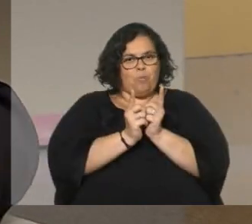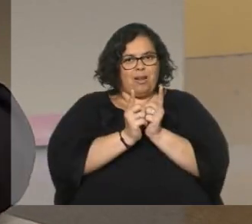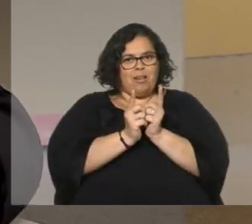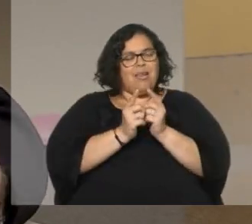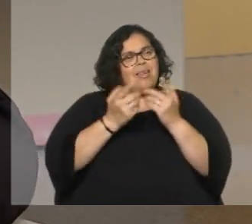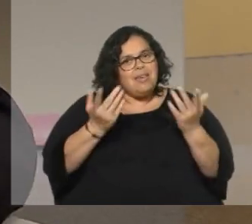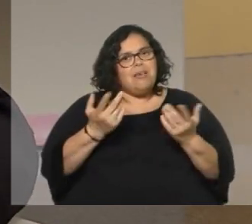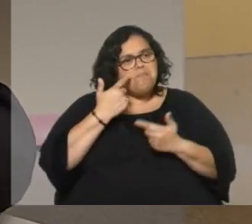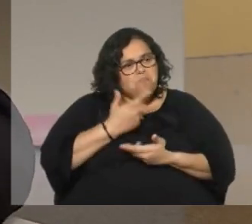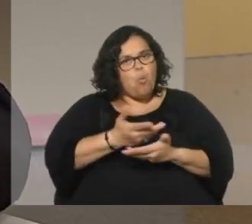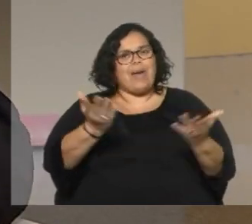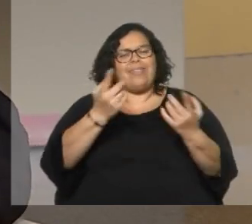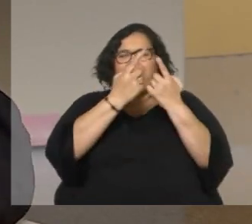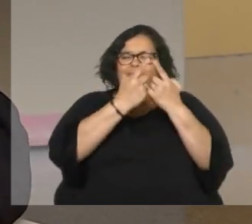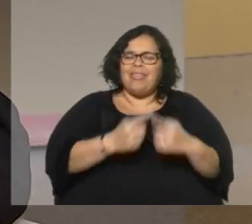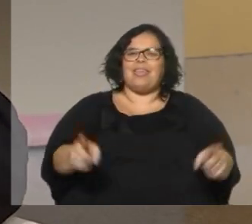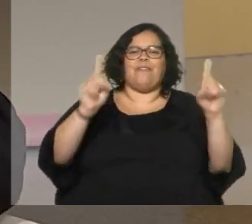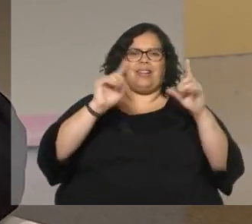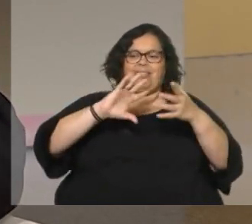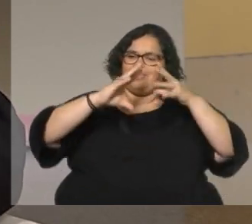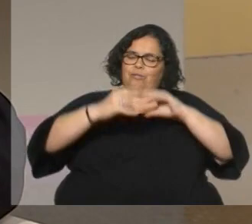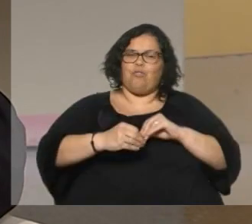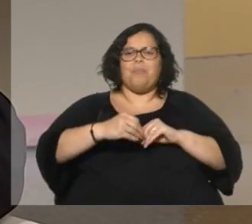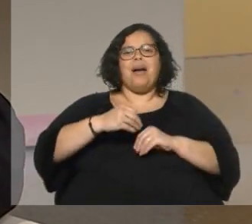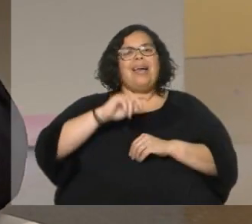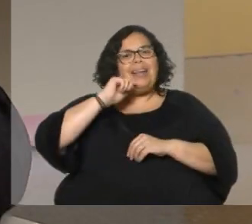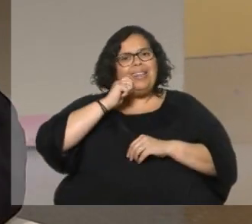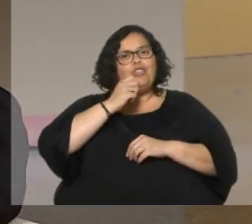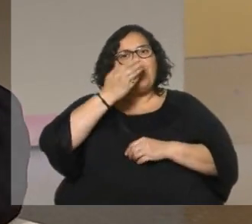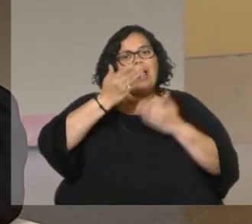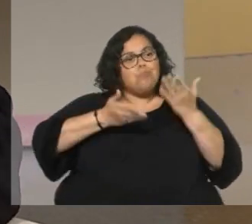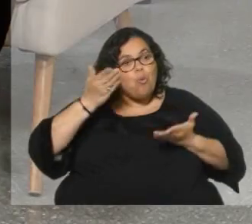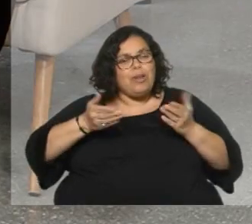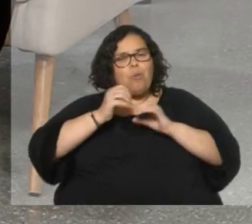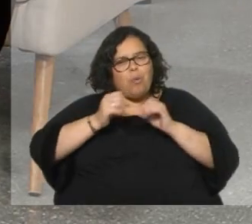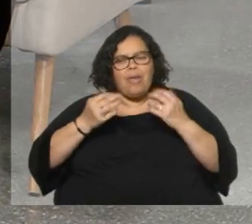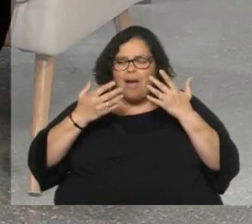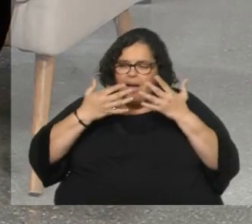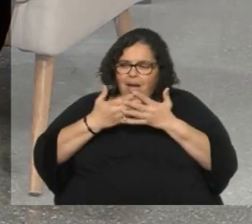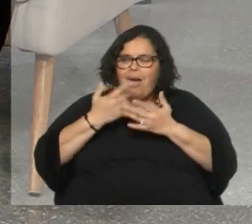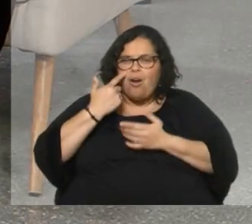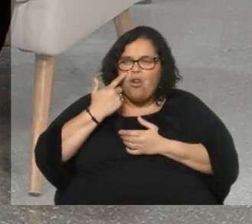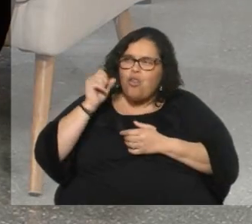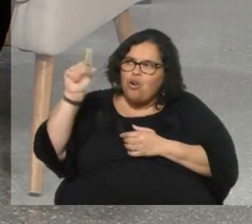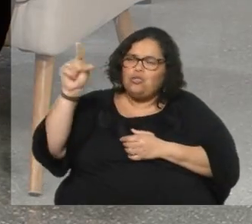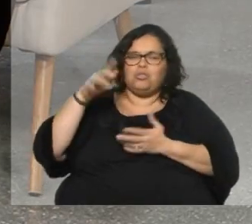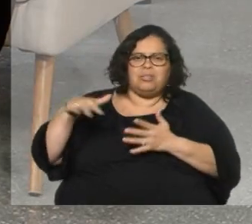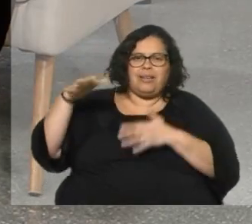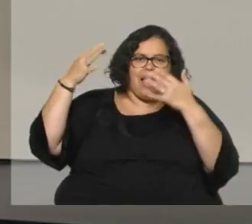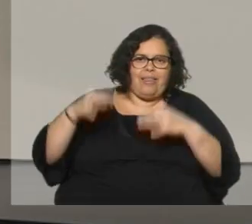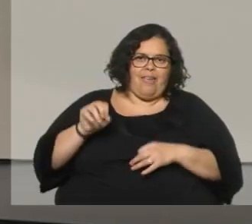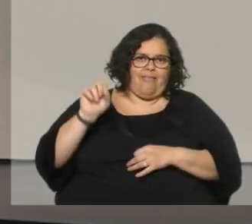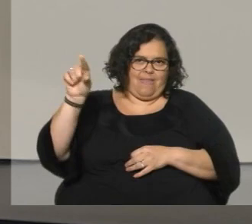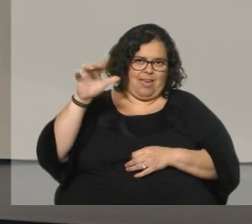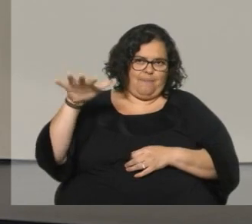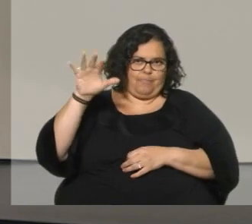muchos universos y yo creo que es importante que el público se acerque para conocer esas realidades Javier en